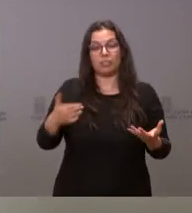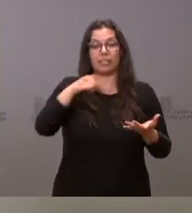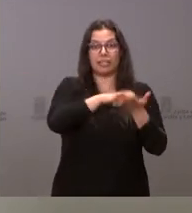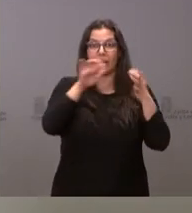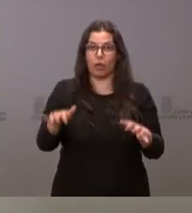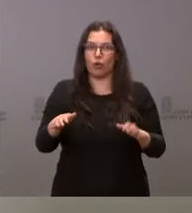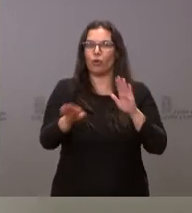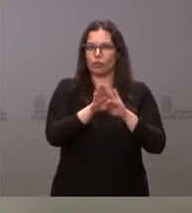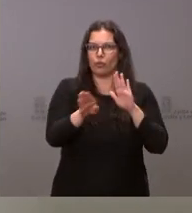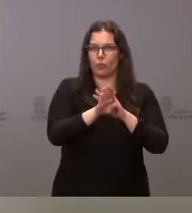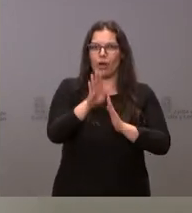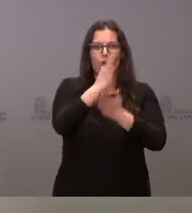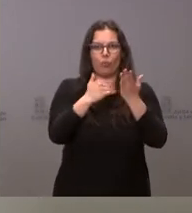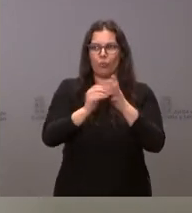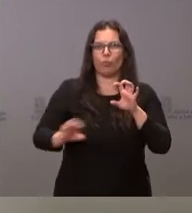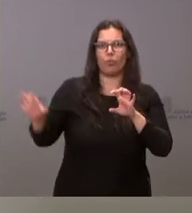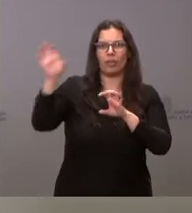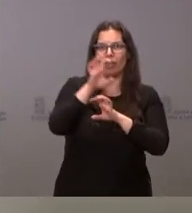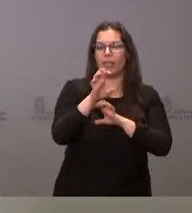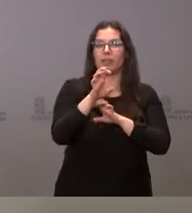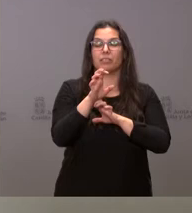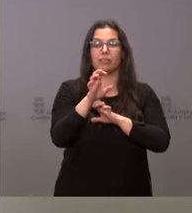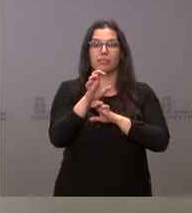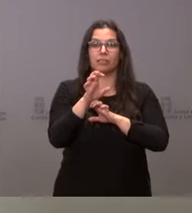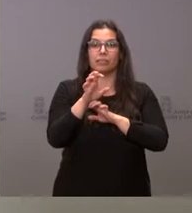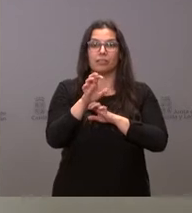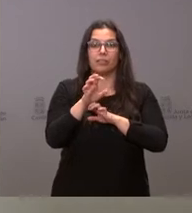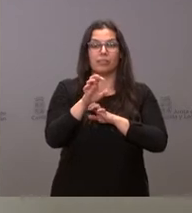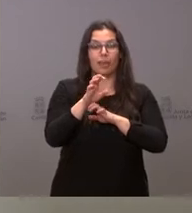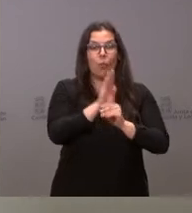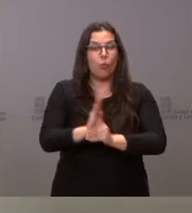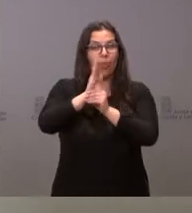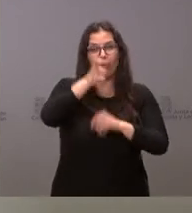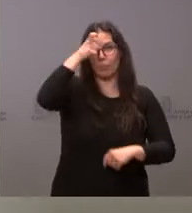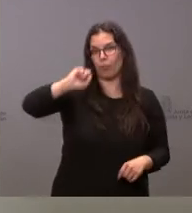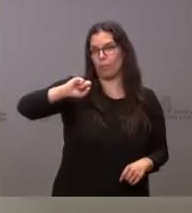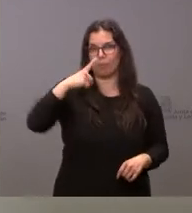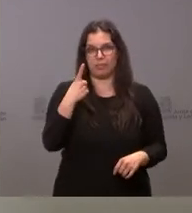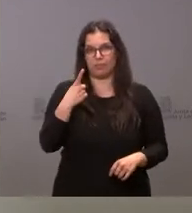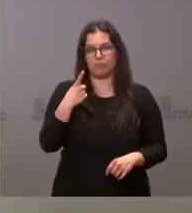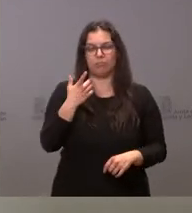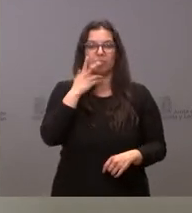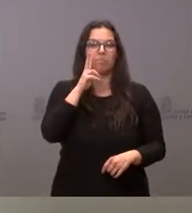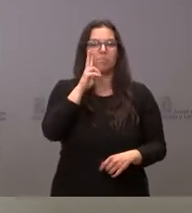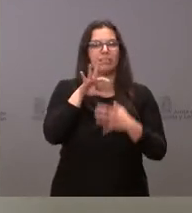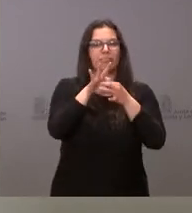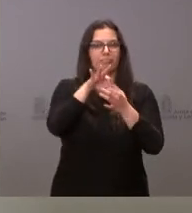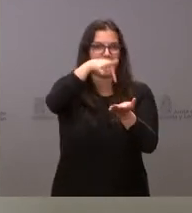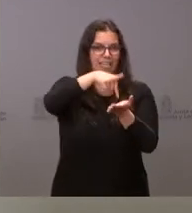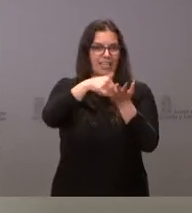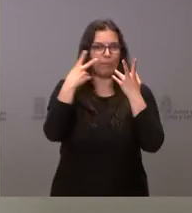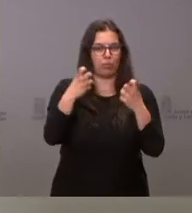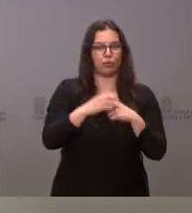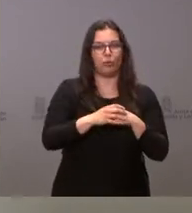sigue estando entre las comunidades autónomas con un mejor tratamiento al mundo rural desde el punto de vista de política fiscal. Y dos